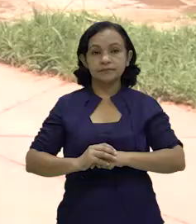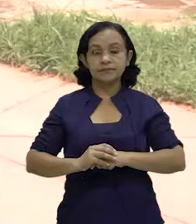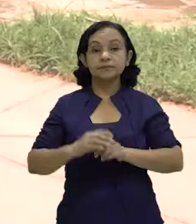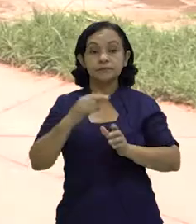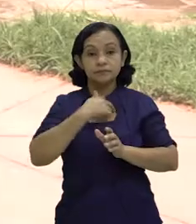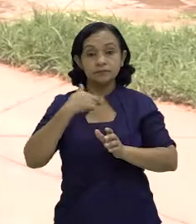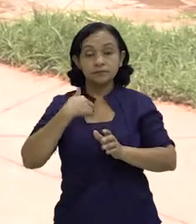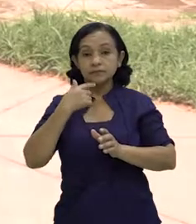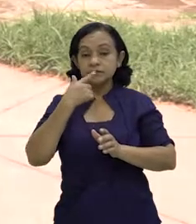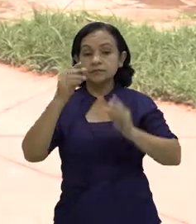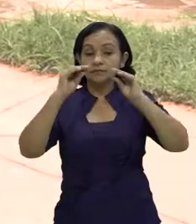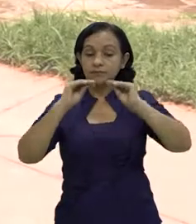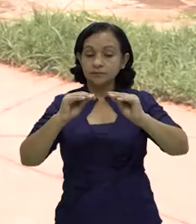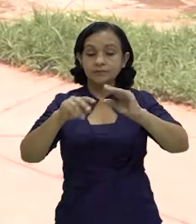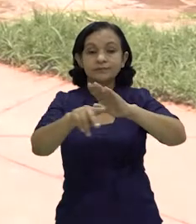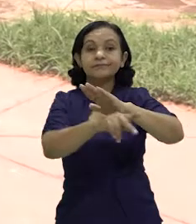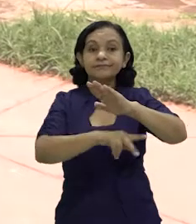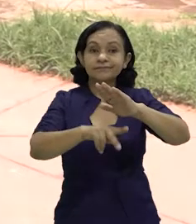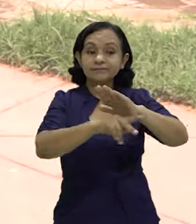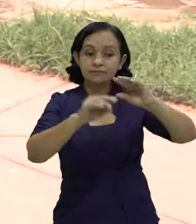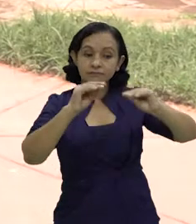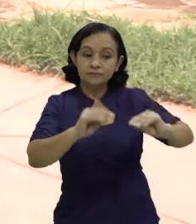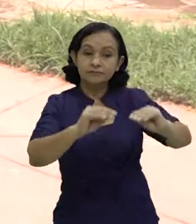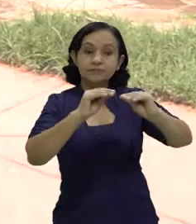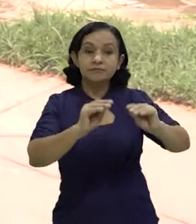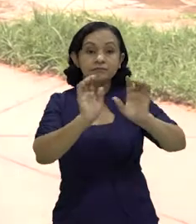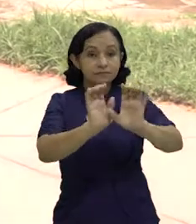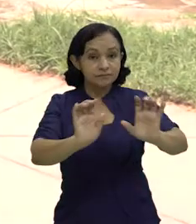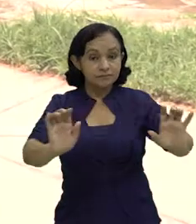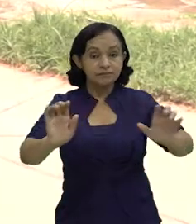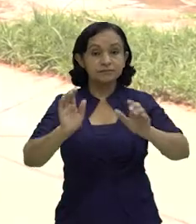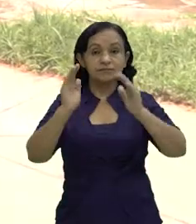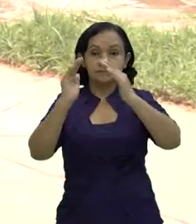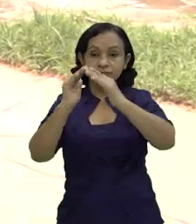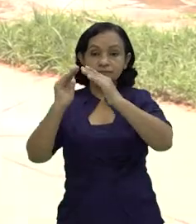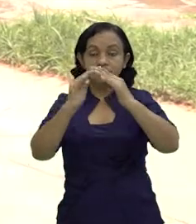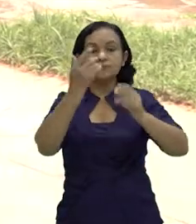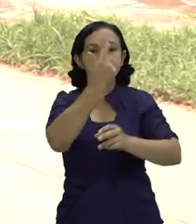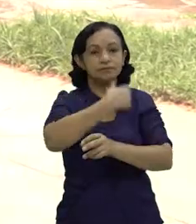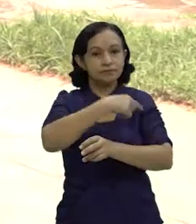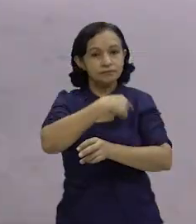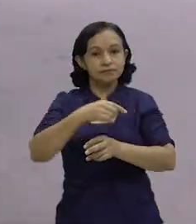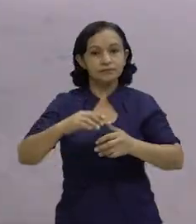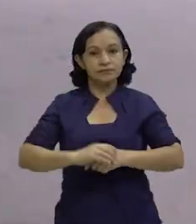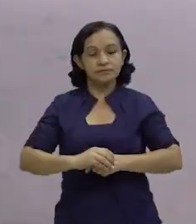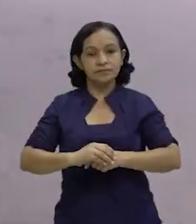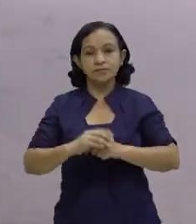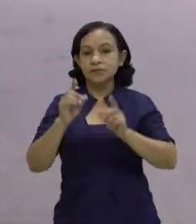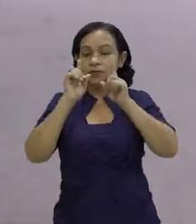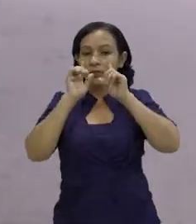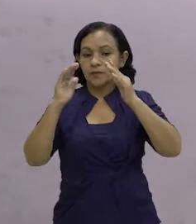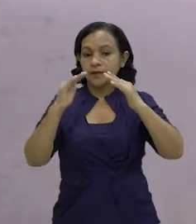Pienso que eso tendría que ir desde la educación inicial, comenzar a implementar, tanto en los hogares como en las escuelas. No es